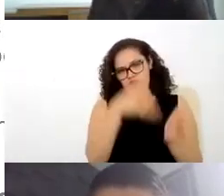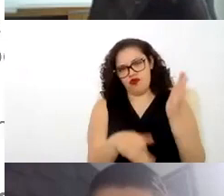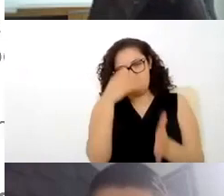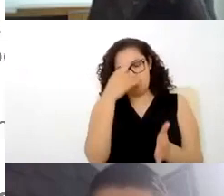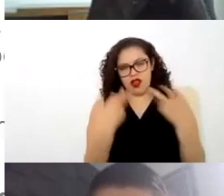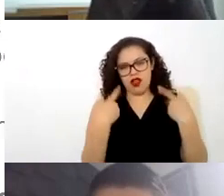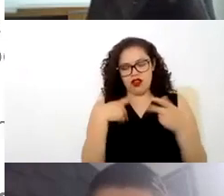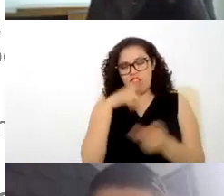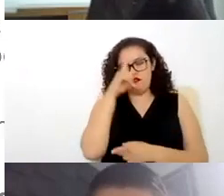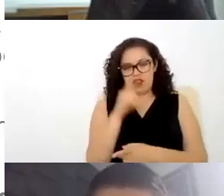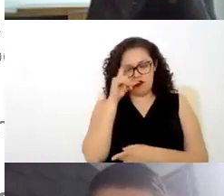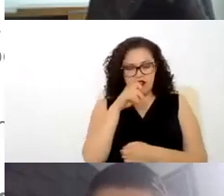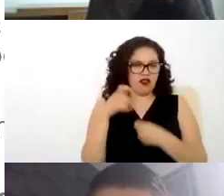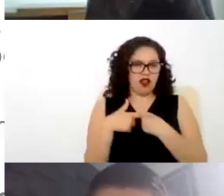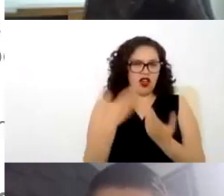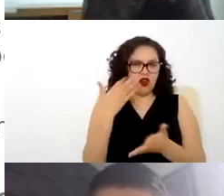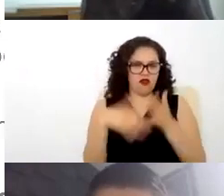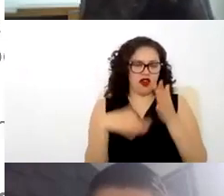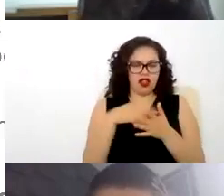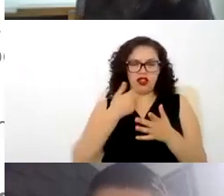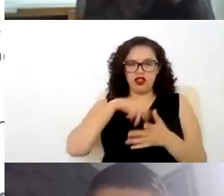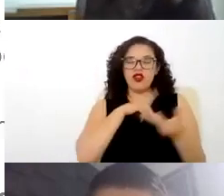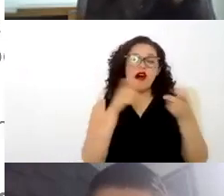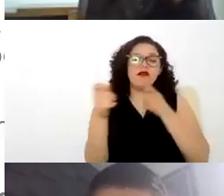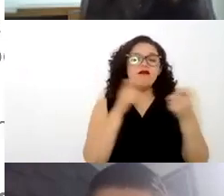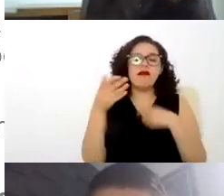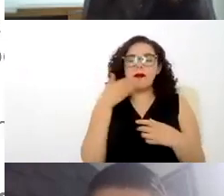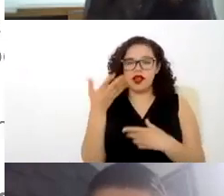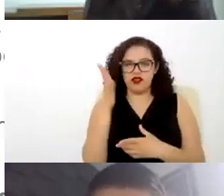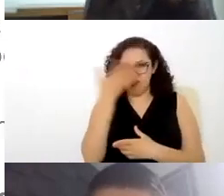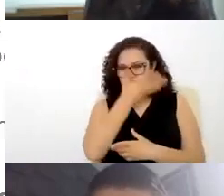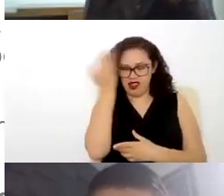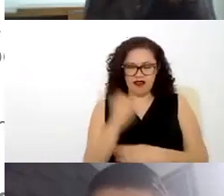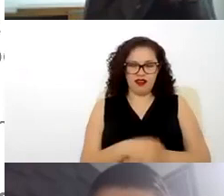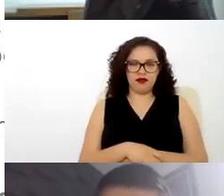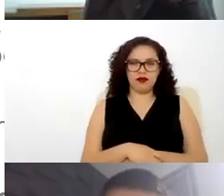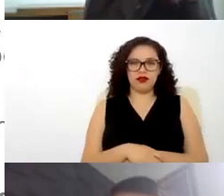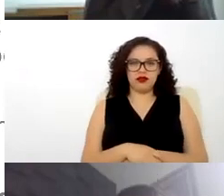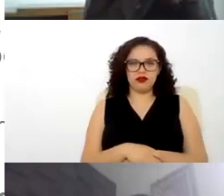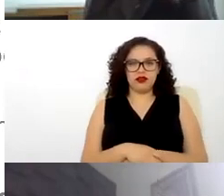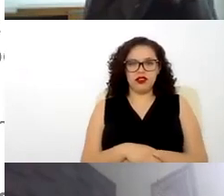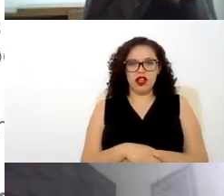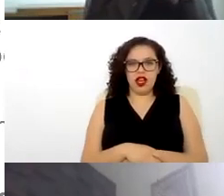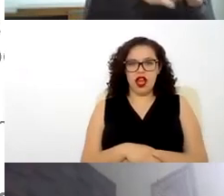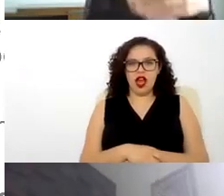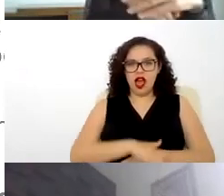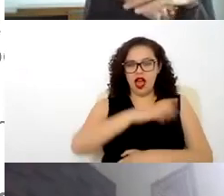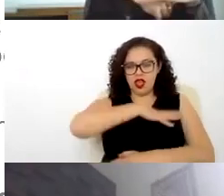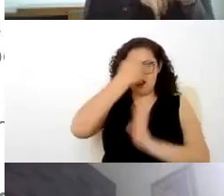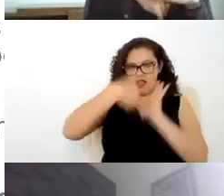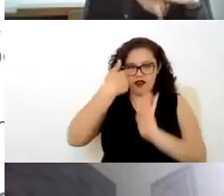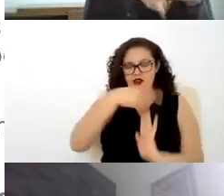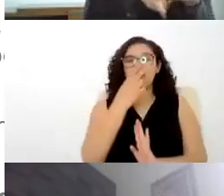trabajadores y no sabemos bien cómo regularlas entonces en este caso es una herramienta muy útil